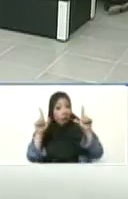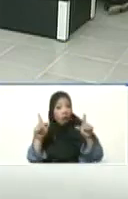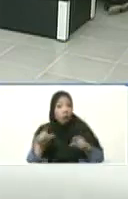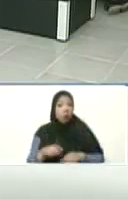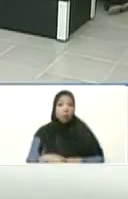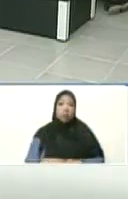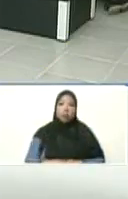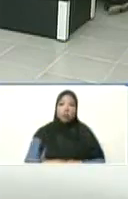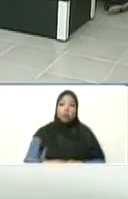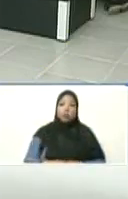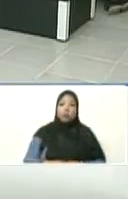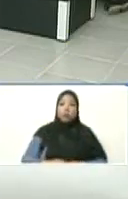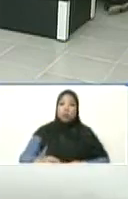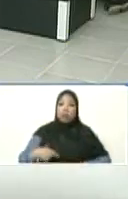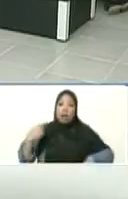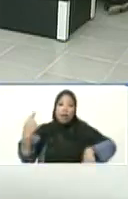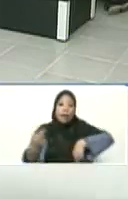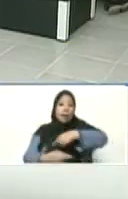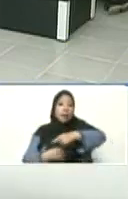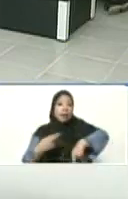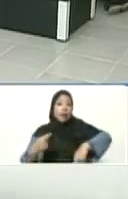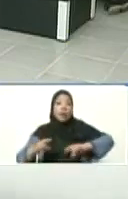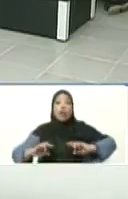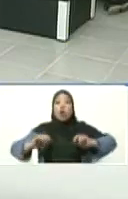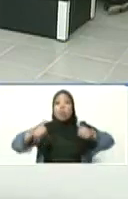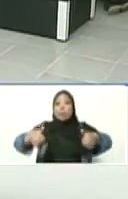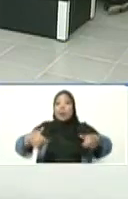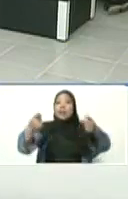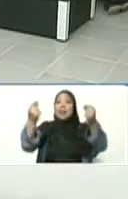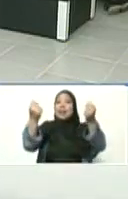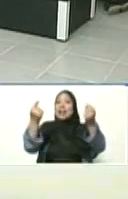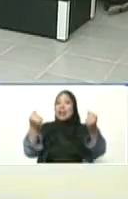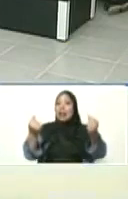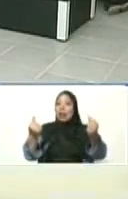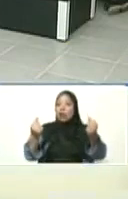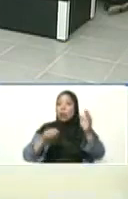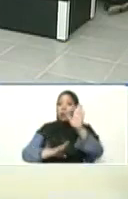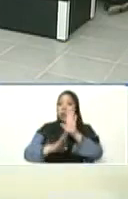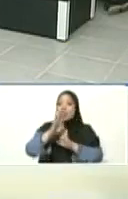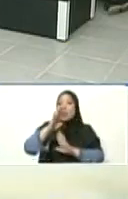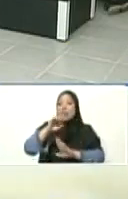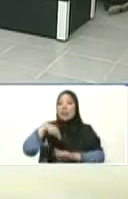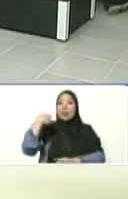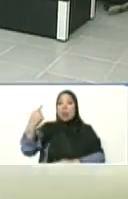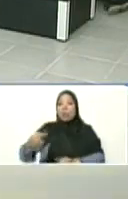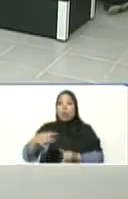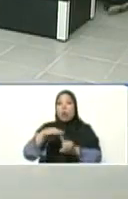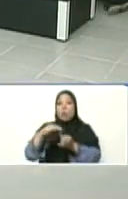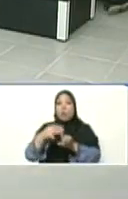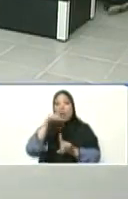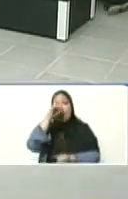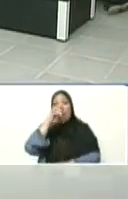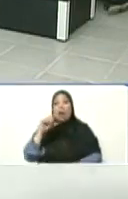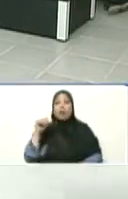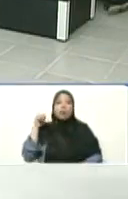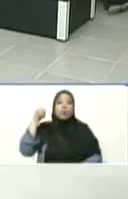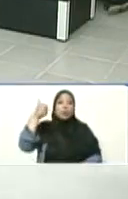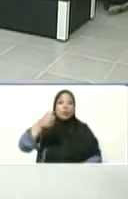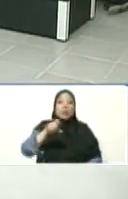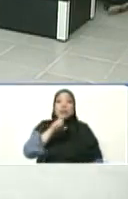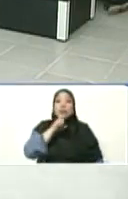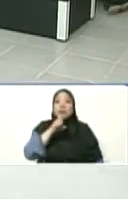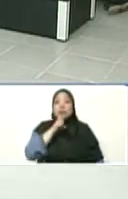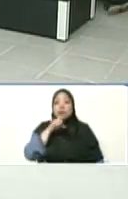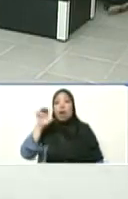Es el renacimiento económico que está viviendo Venezuela después de estos años difíciles. Son politiqueros que ahora andan en el exterior